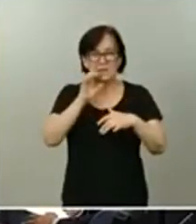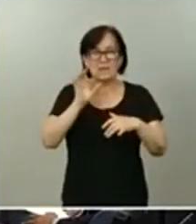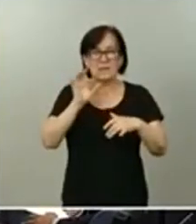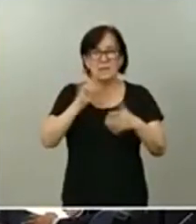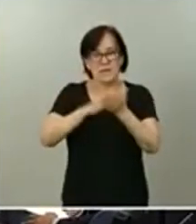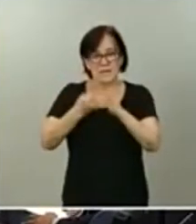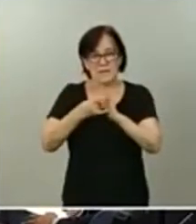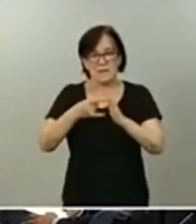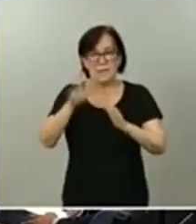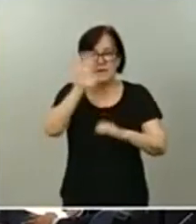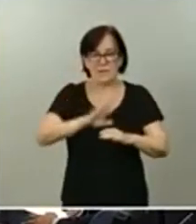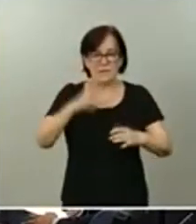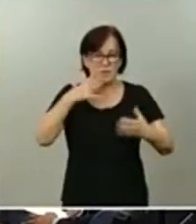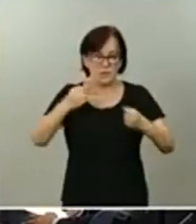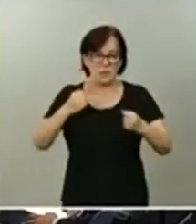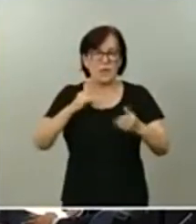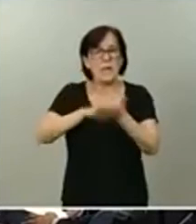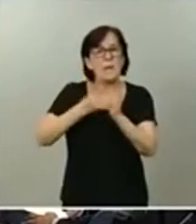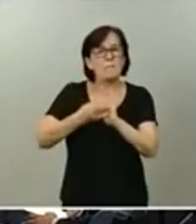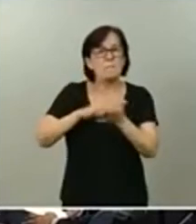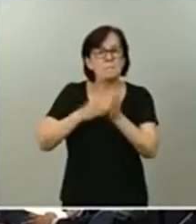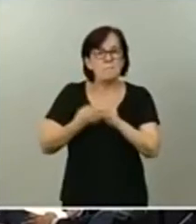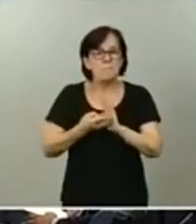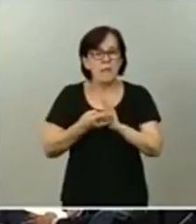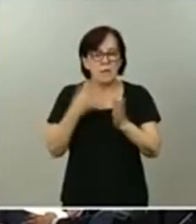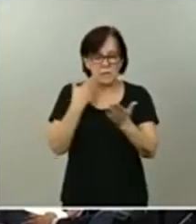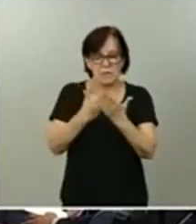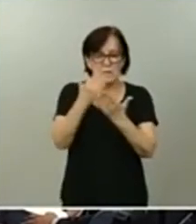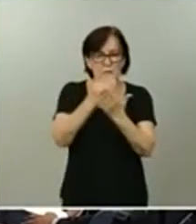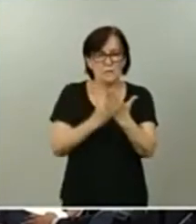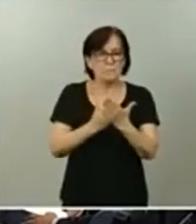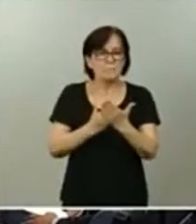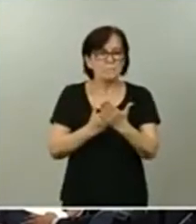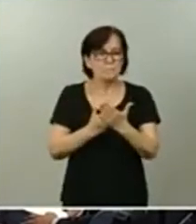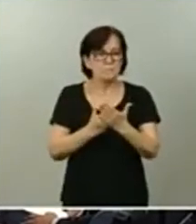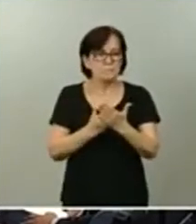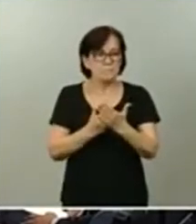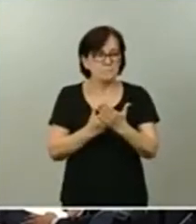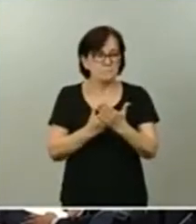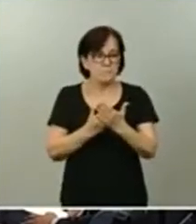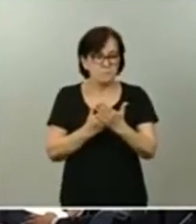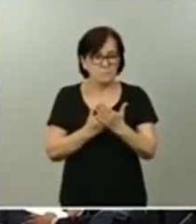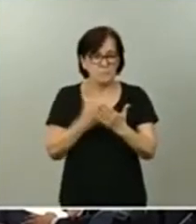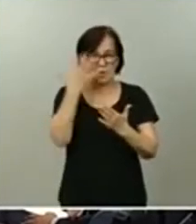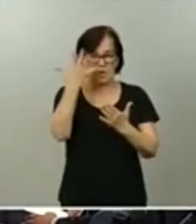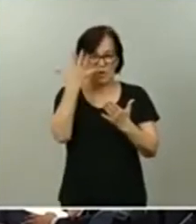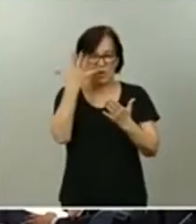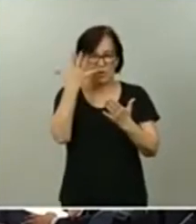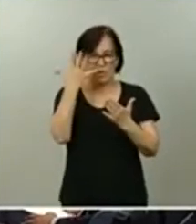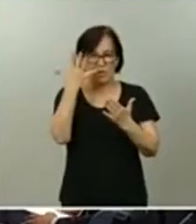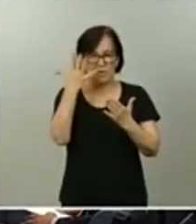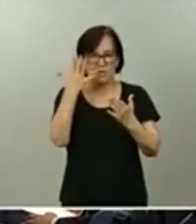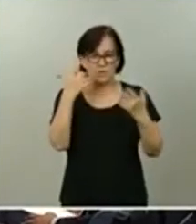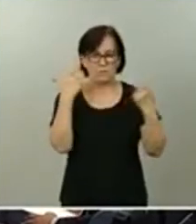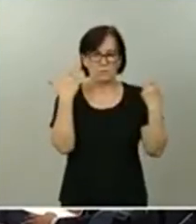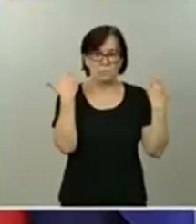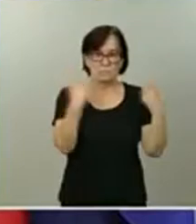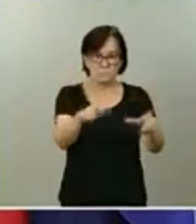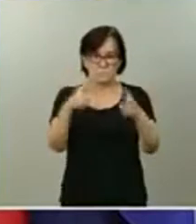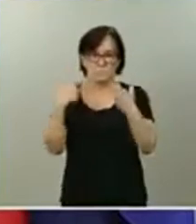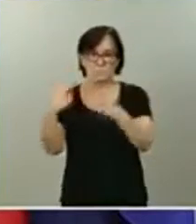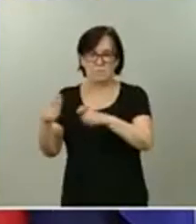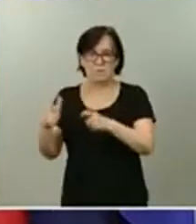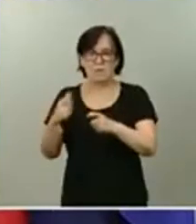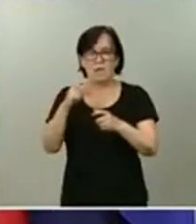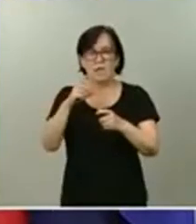Es un plan que consta de cinco capítulos y cinco anexos